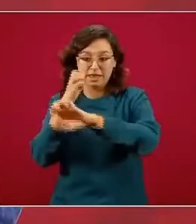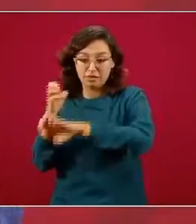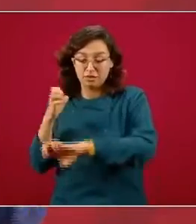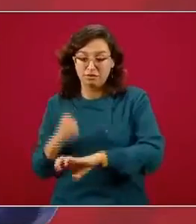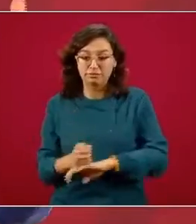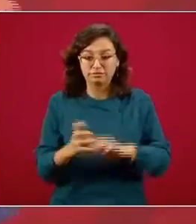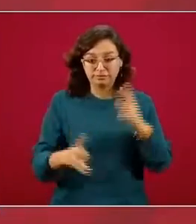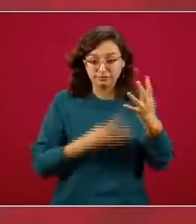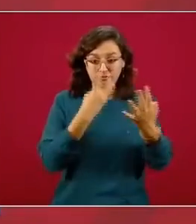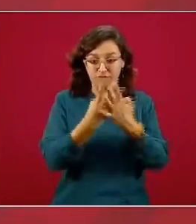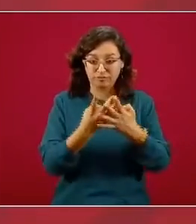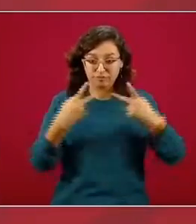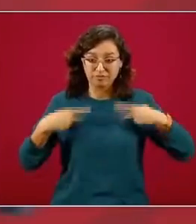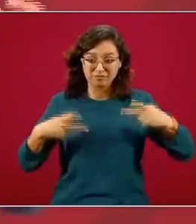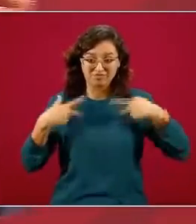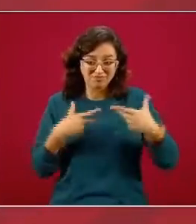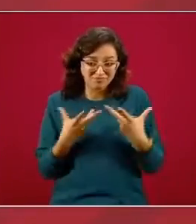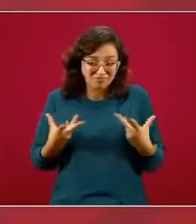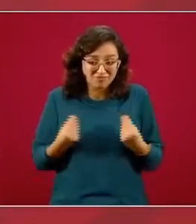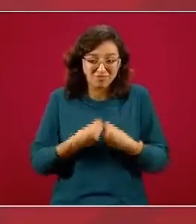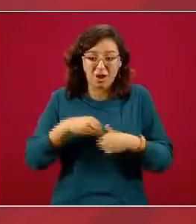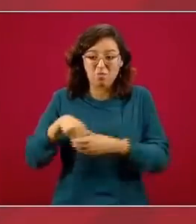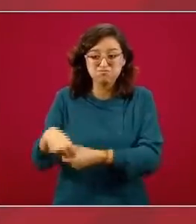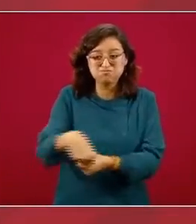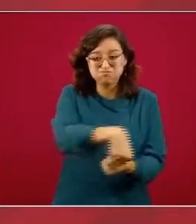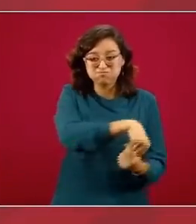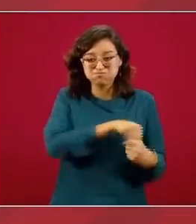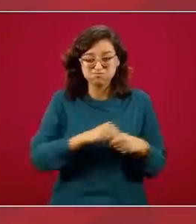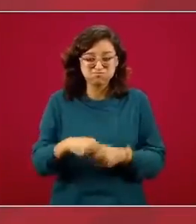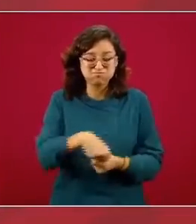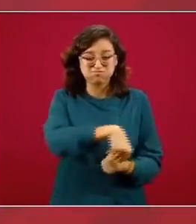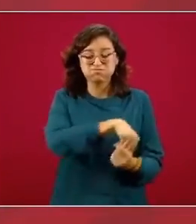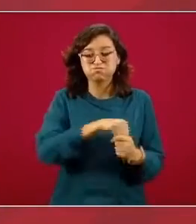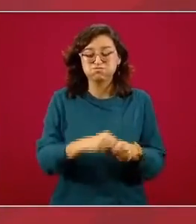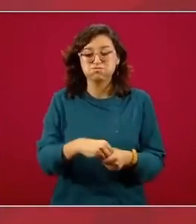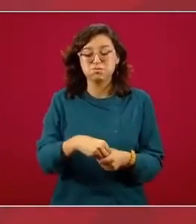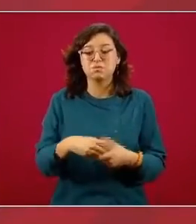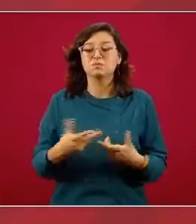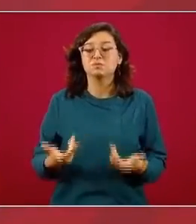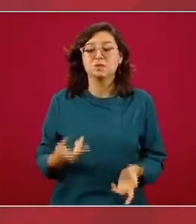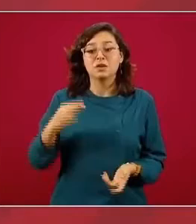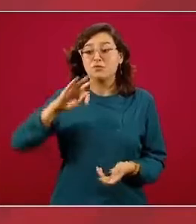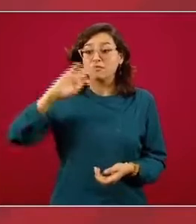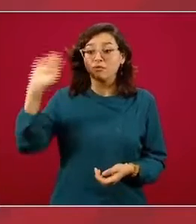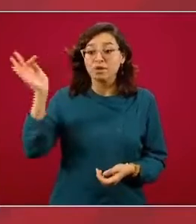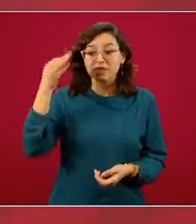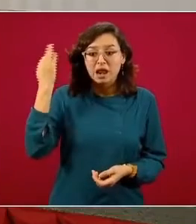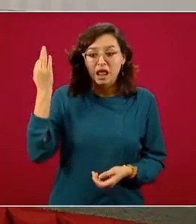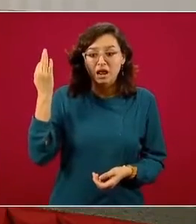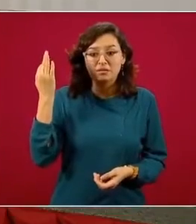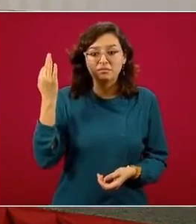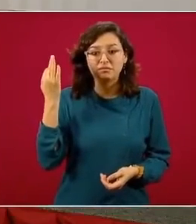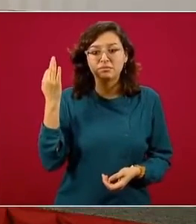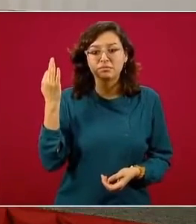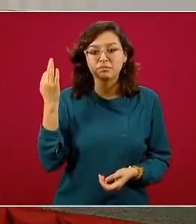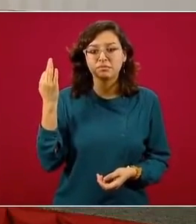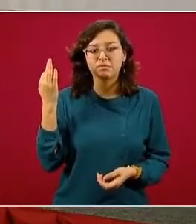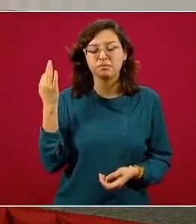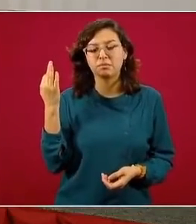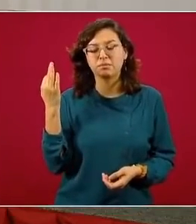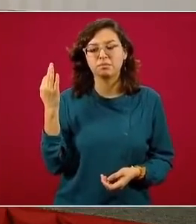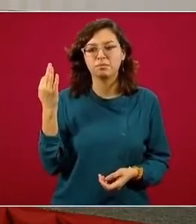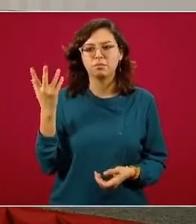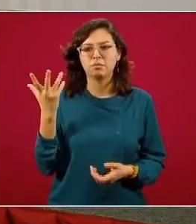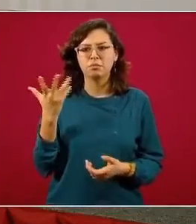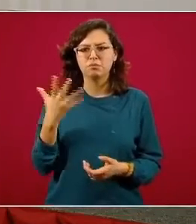suelen ser espacios de gran confinamiento en las prisiones federales en general no se está en el límite